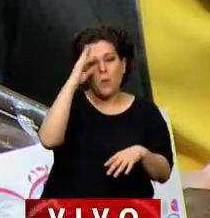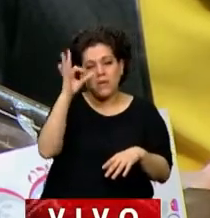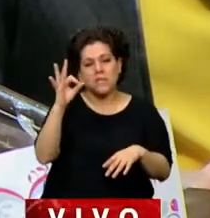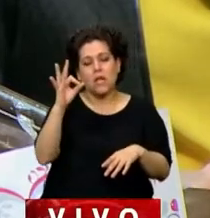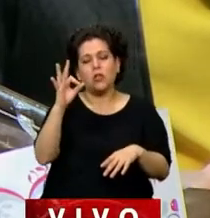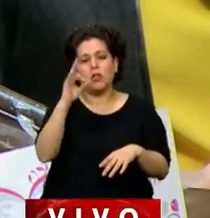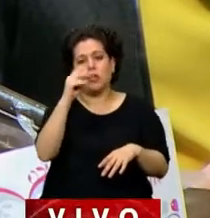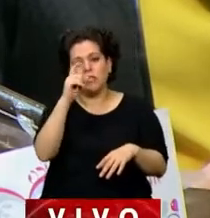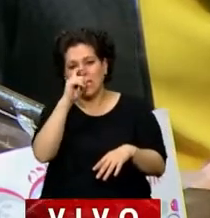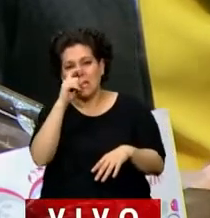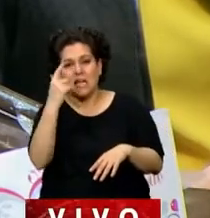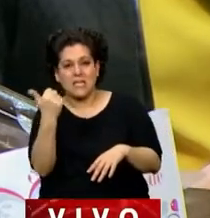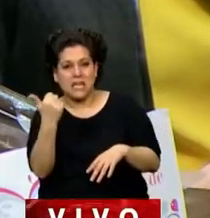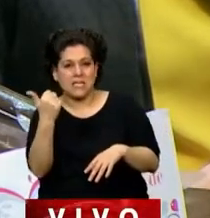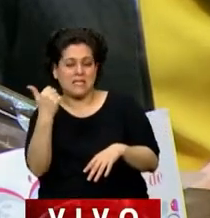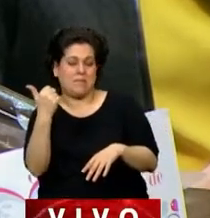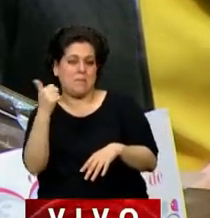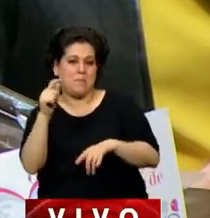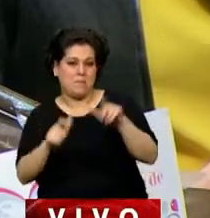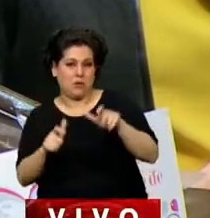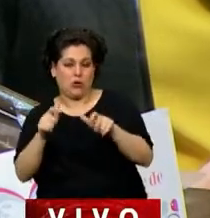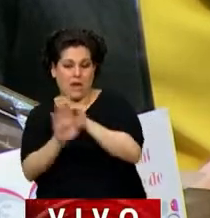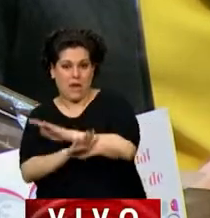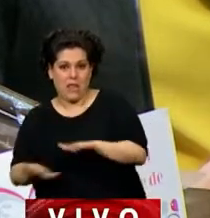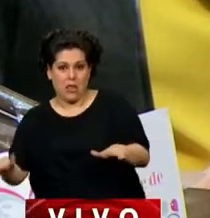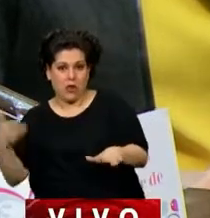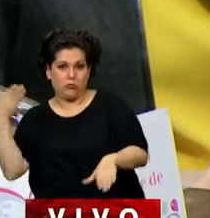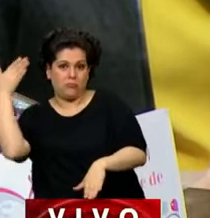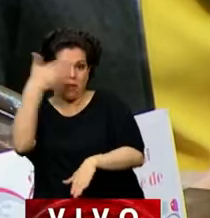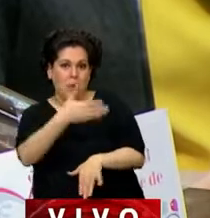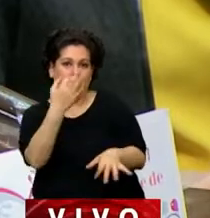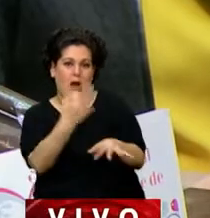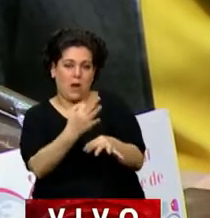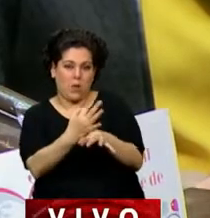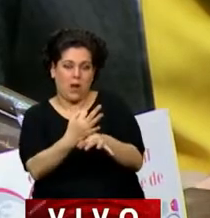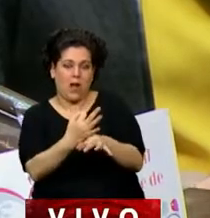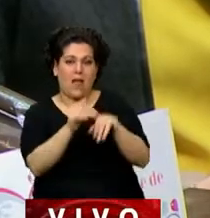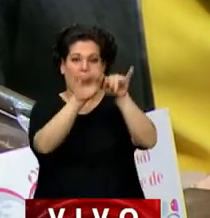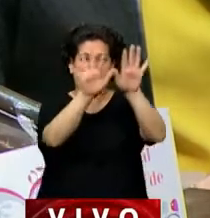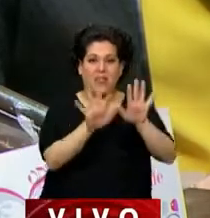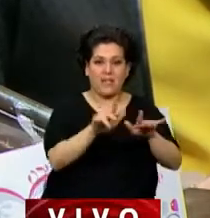concurrían a las escuelas. Uno de cada 10 habitantes de San Juan